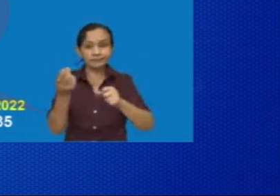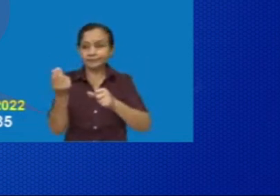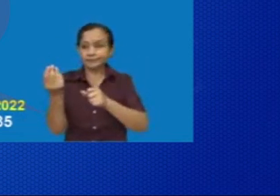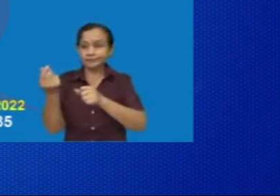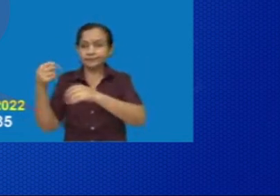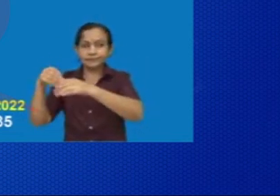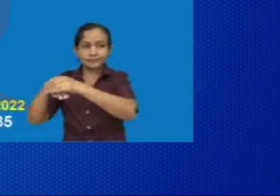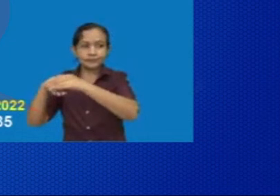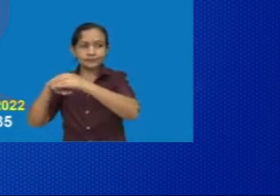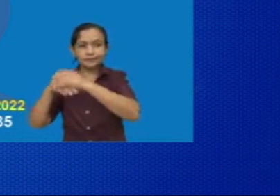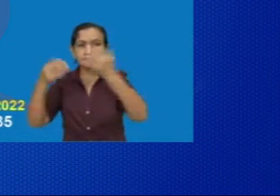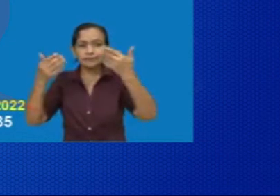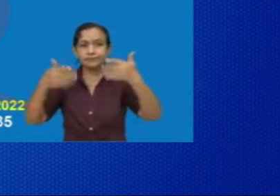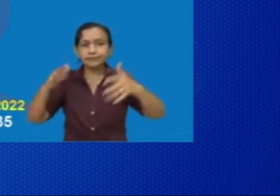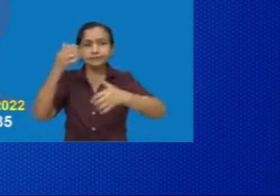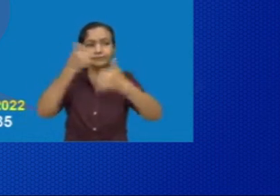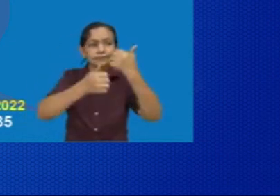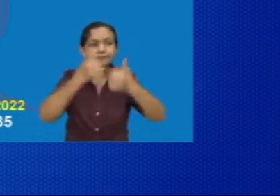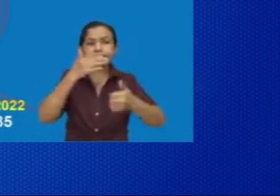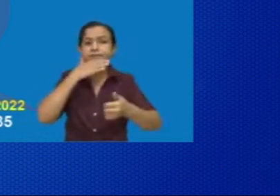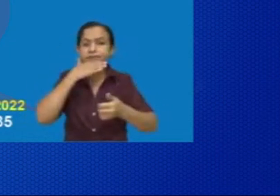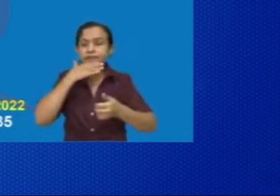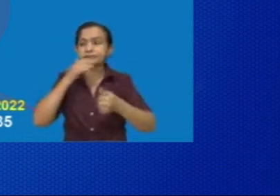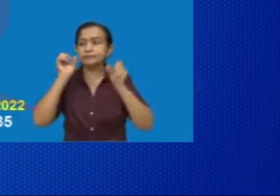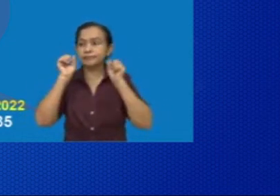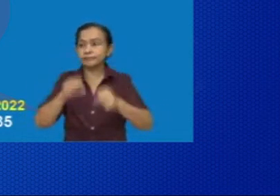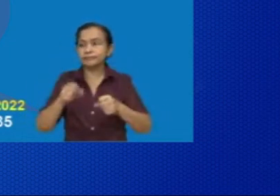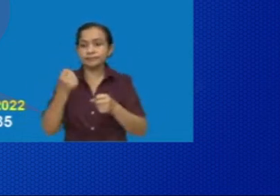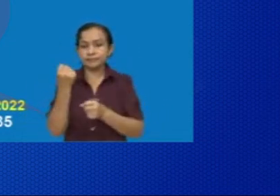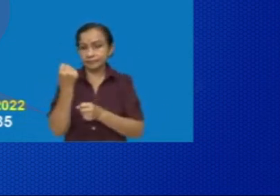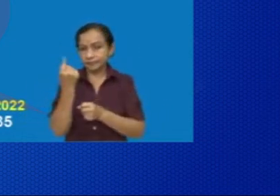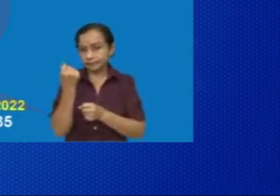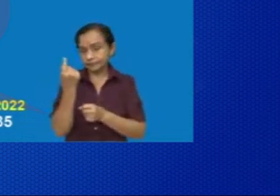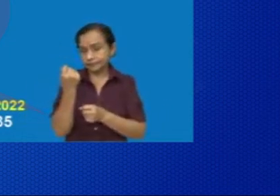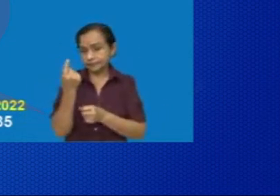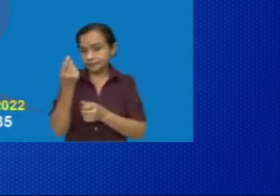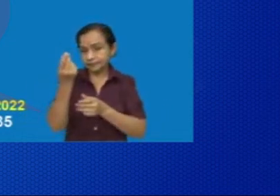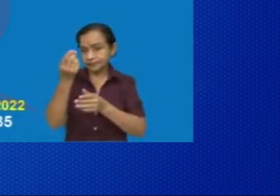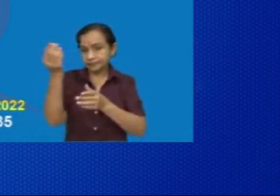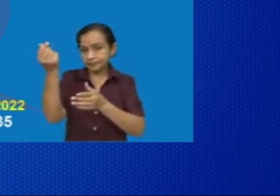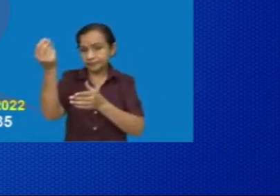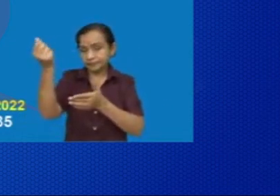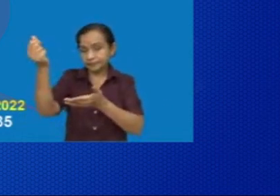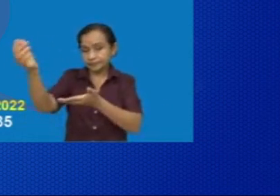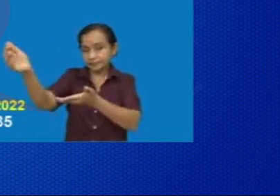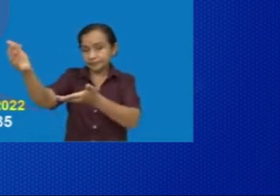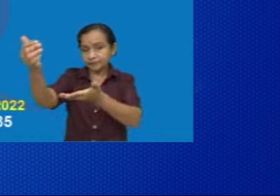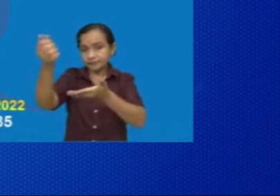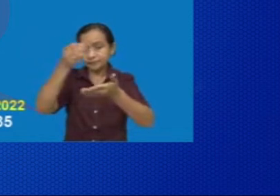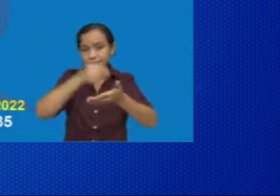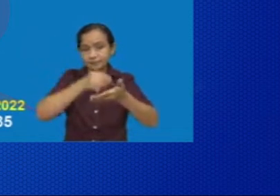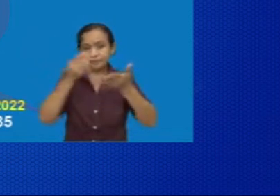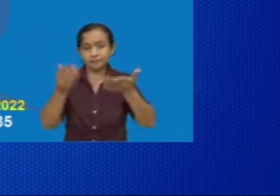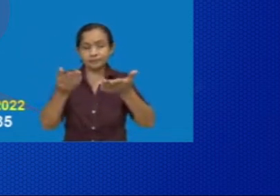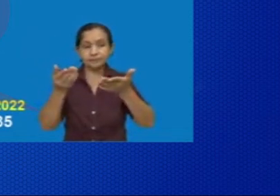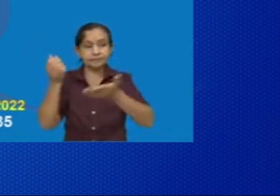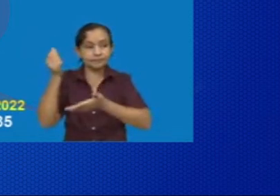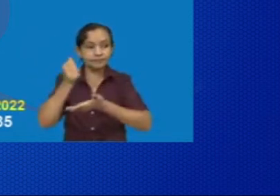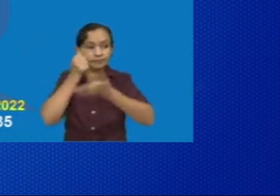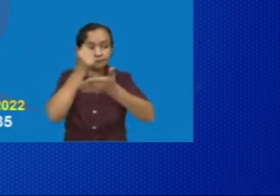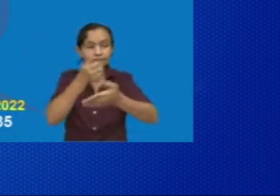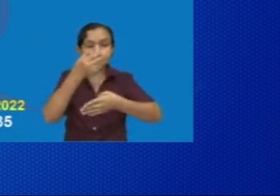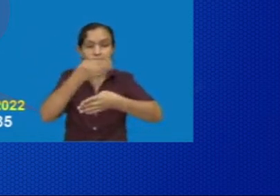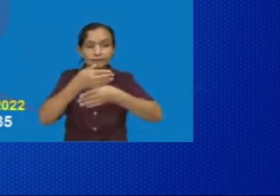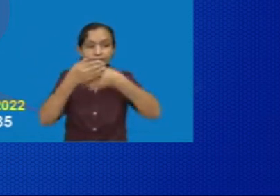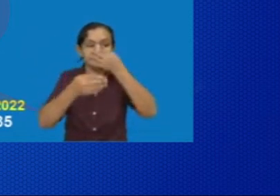cualquier emergencia que tengamos, sin meter los ingresos que tenemos para las inversiones. que